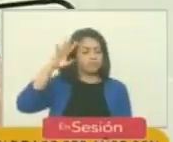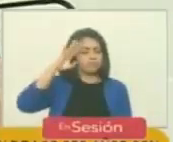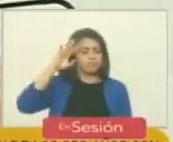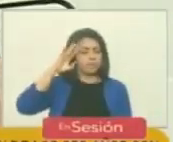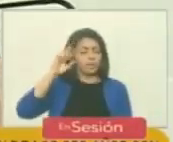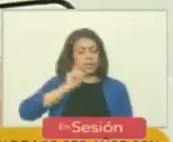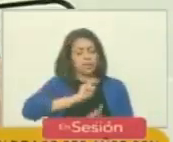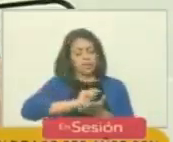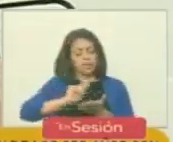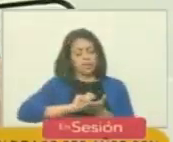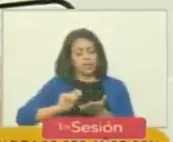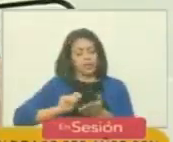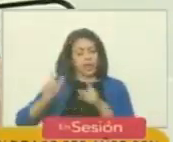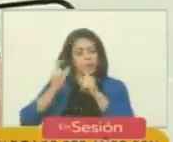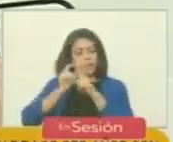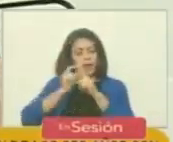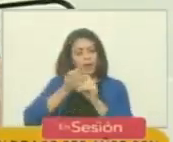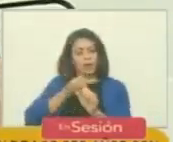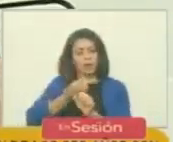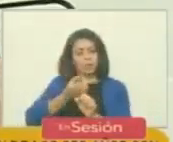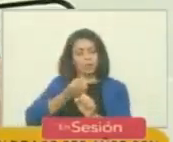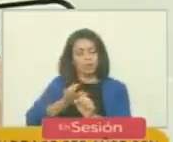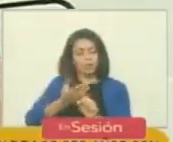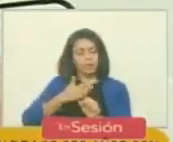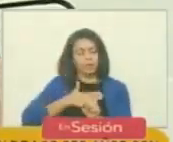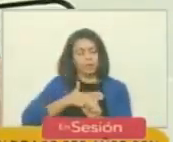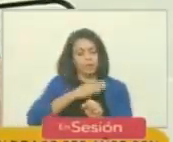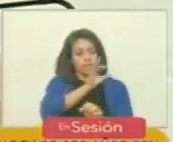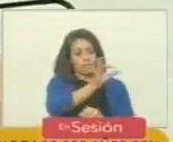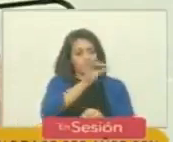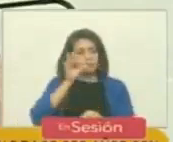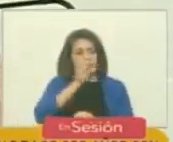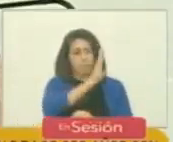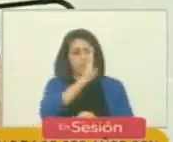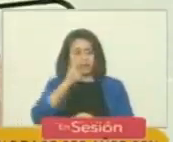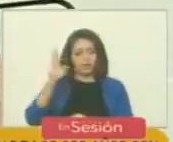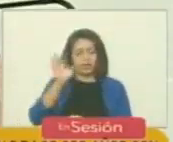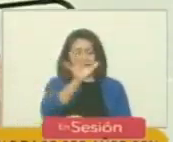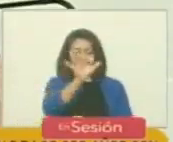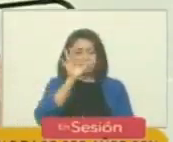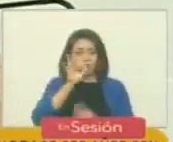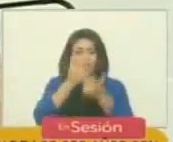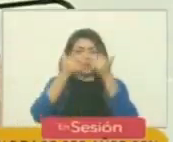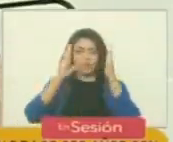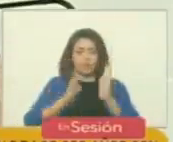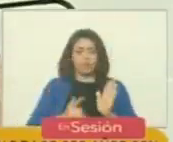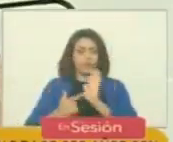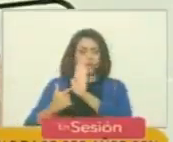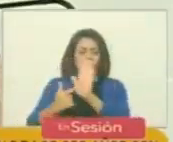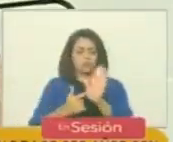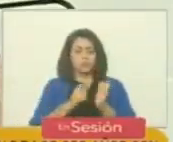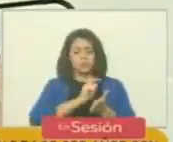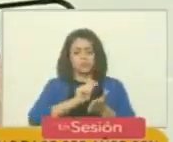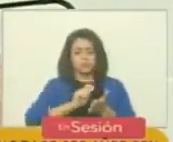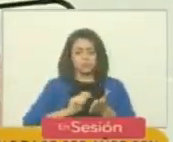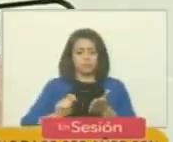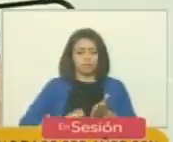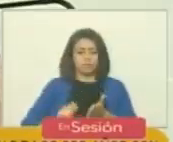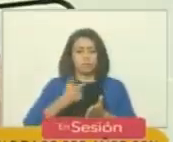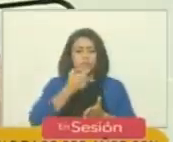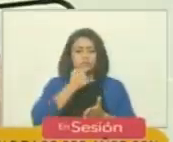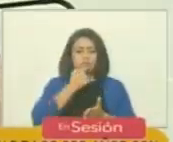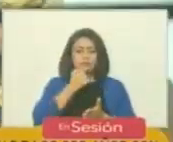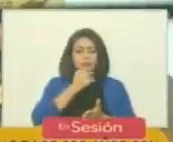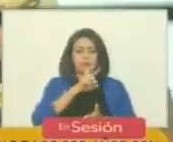dirigirles estas palabras, saqué de mi biblioteca este libro, Los Libertadores, escrito por un inglés